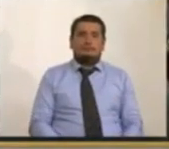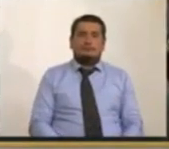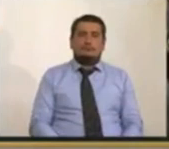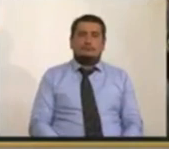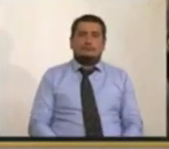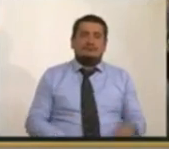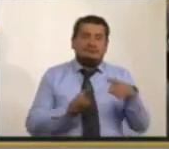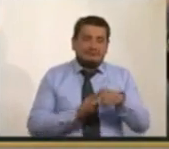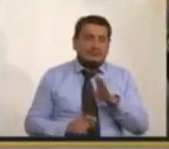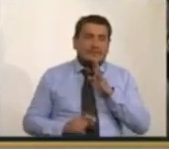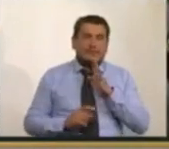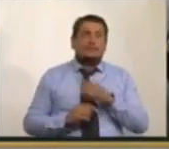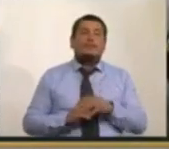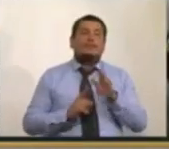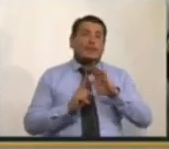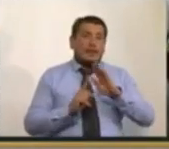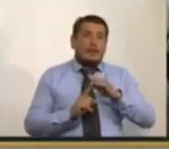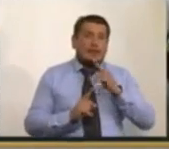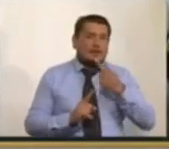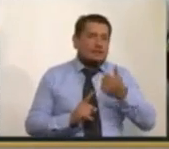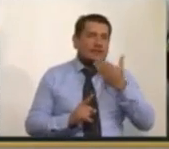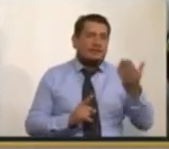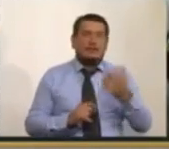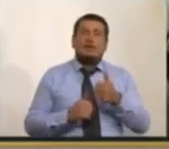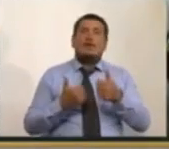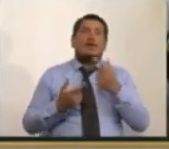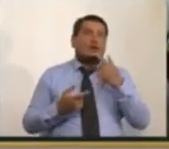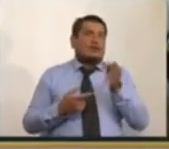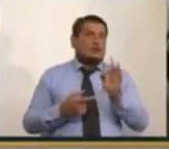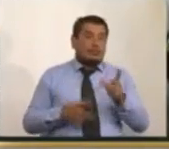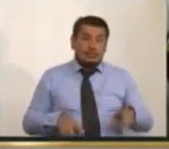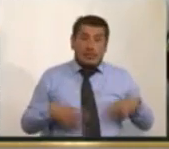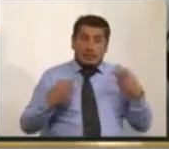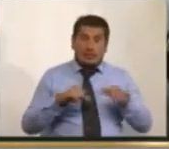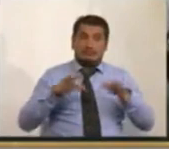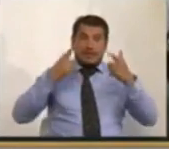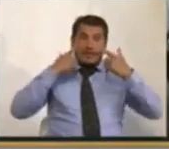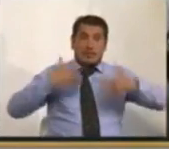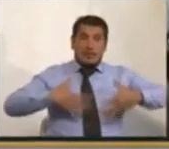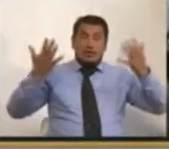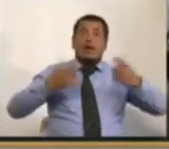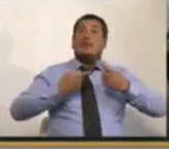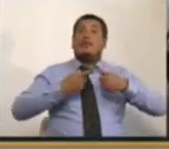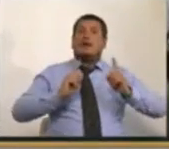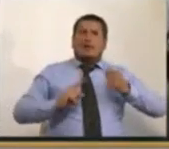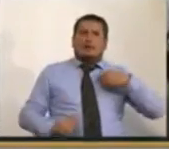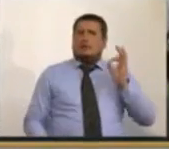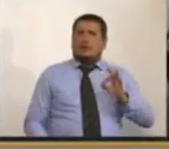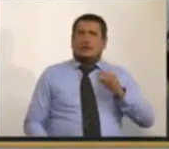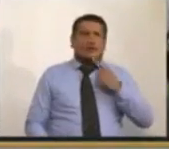Tiene un minuto más. Siempre he dicho que cualquiera que tenga